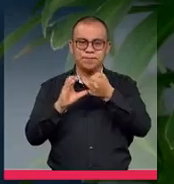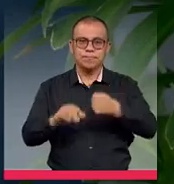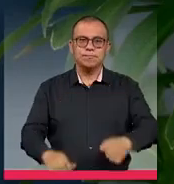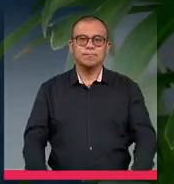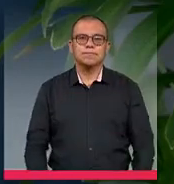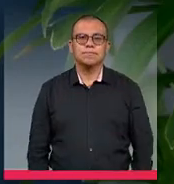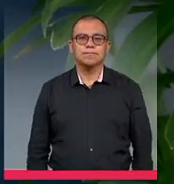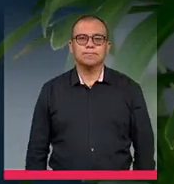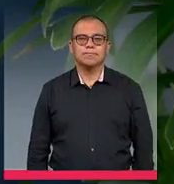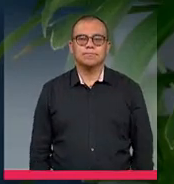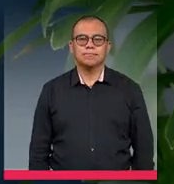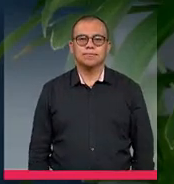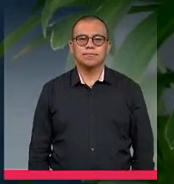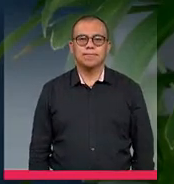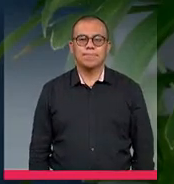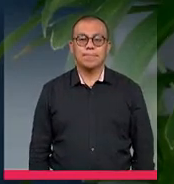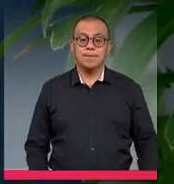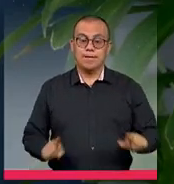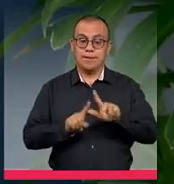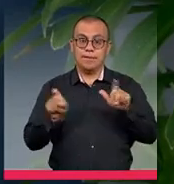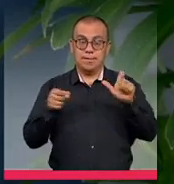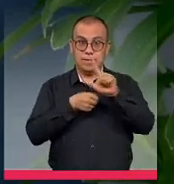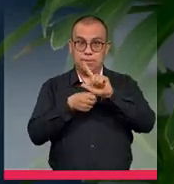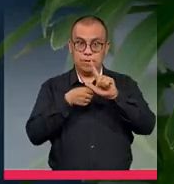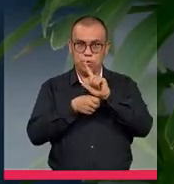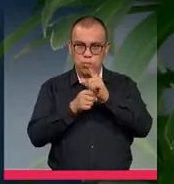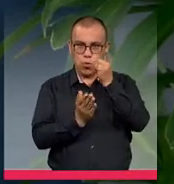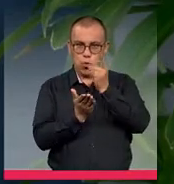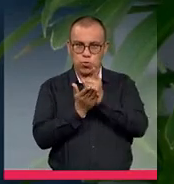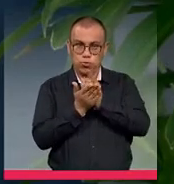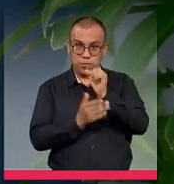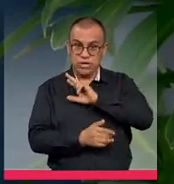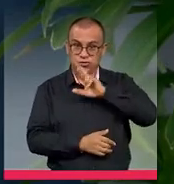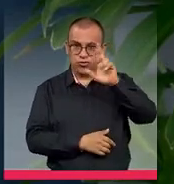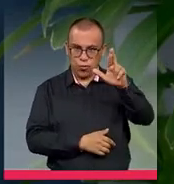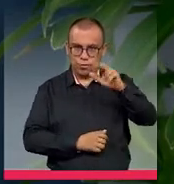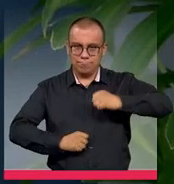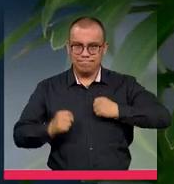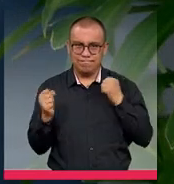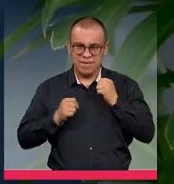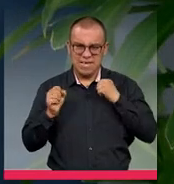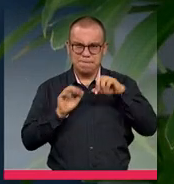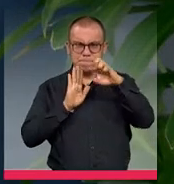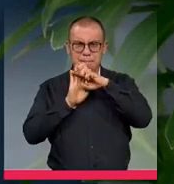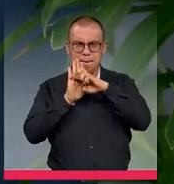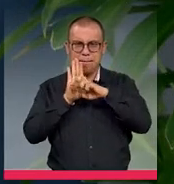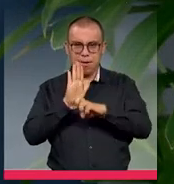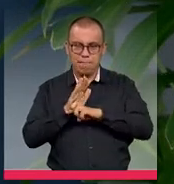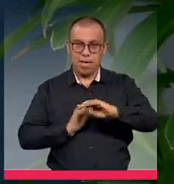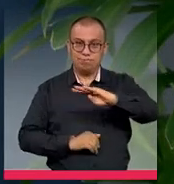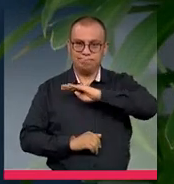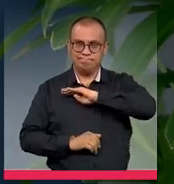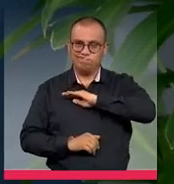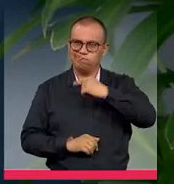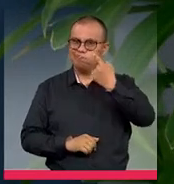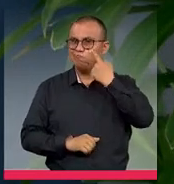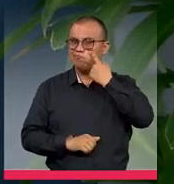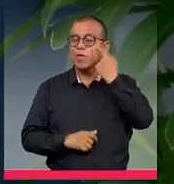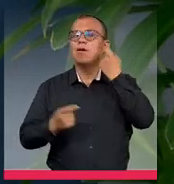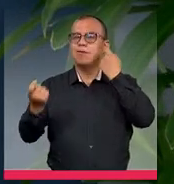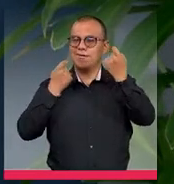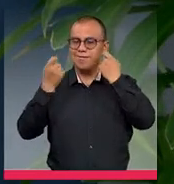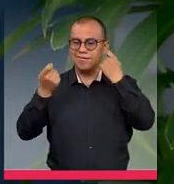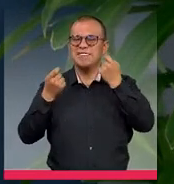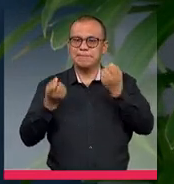Con el fin de que los habitantes de la localidad rural de Usme, en el sur de Bogotá, mantengan los protocolos, la alcaldía local creó una estrategia que